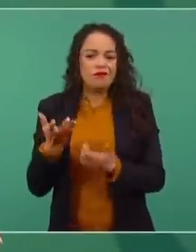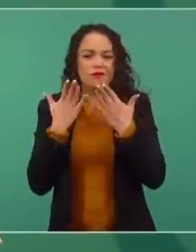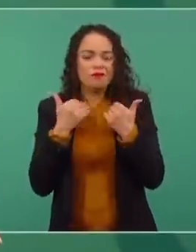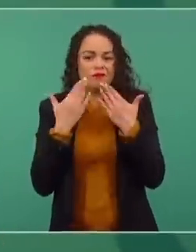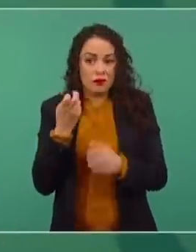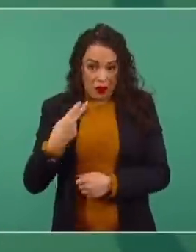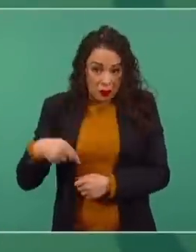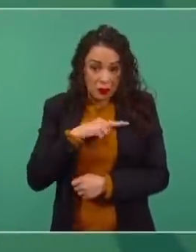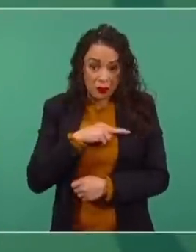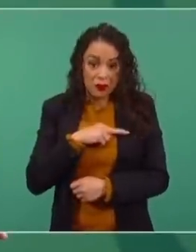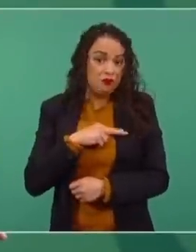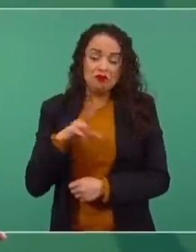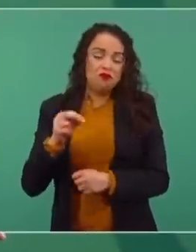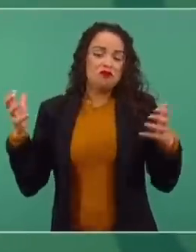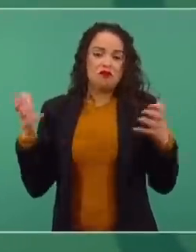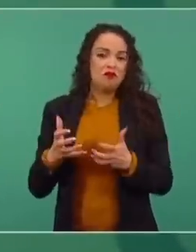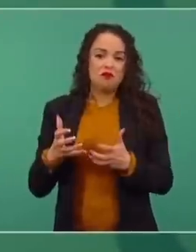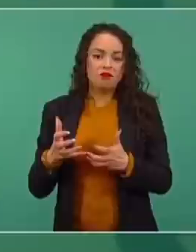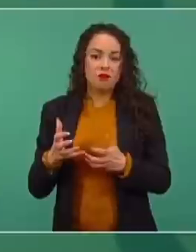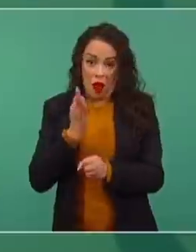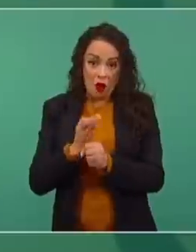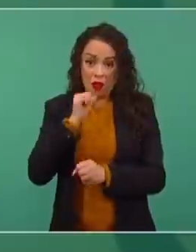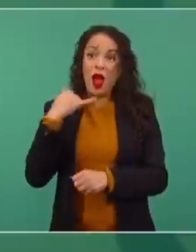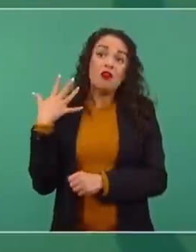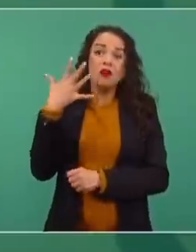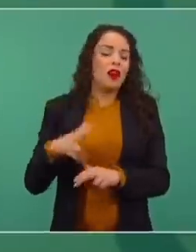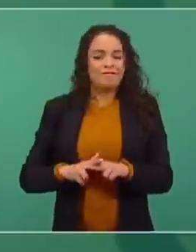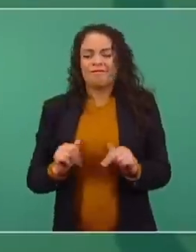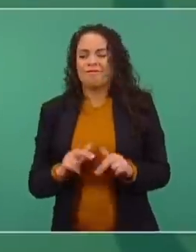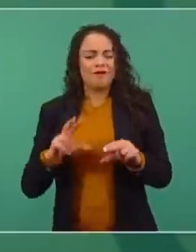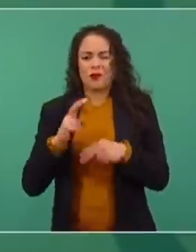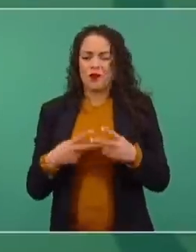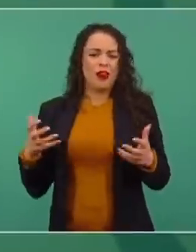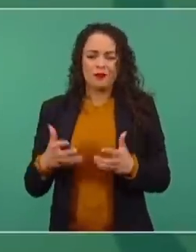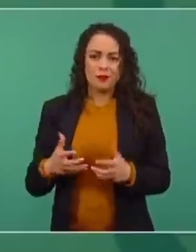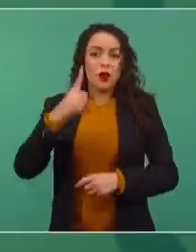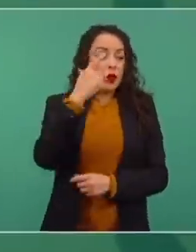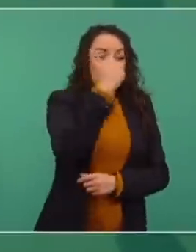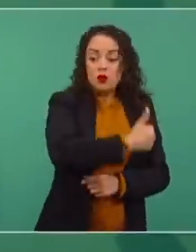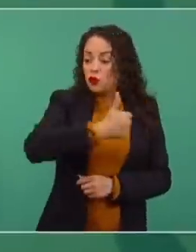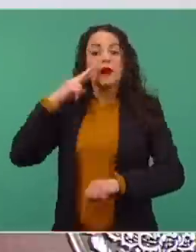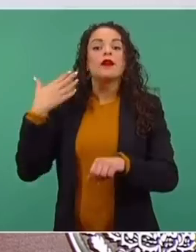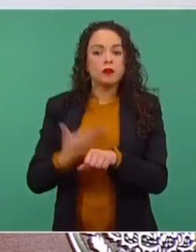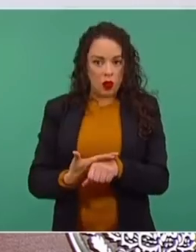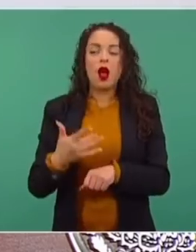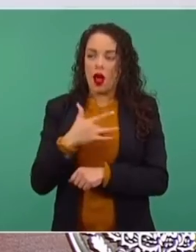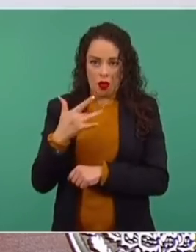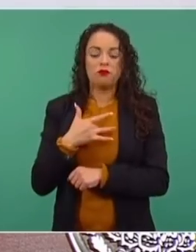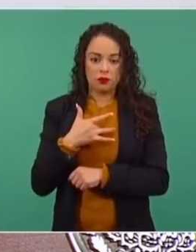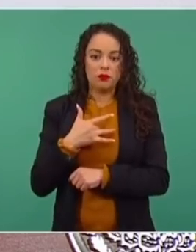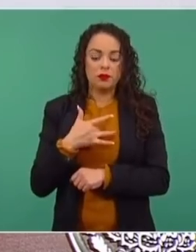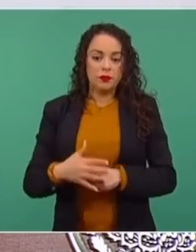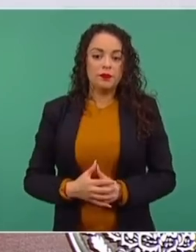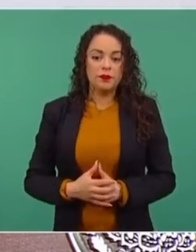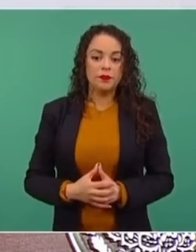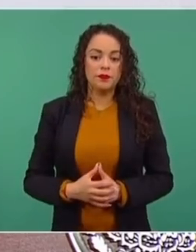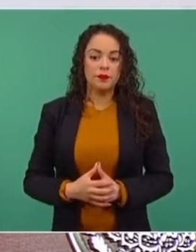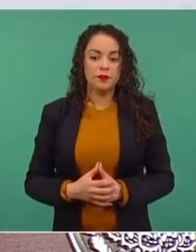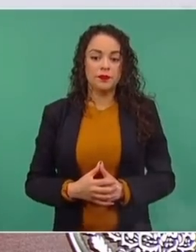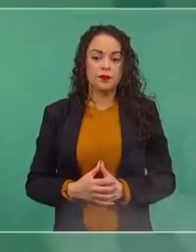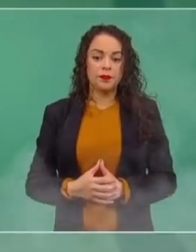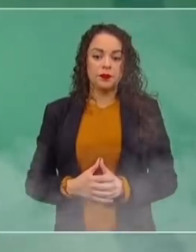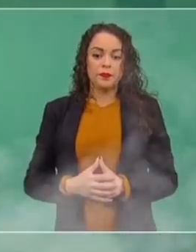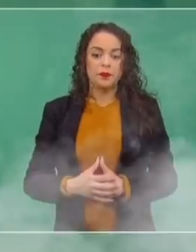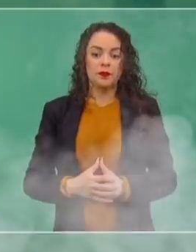lo hemos hecho y no lo haremos. Aquí cada quien tiene que asumir su responsabilidad. Los legisladores tienen